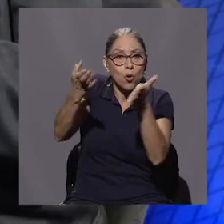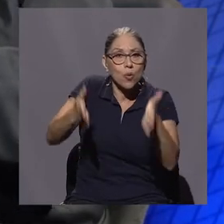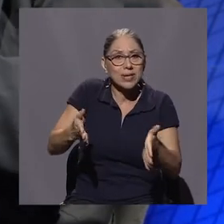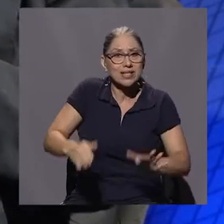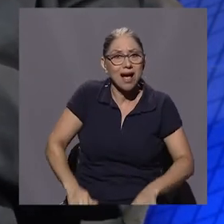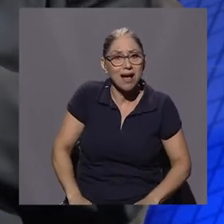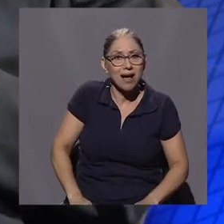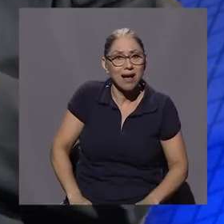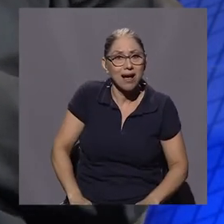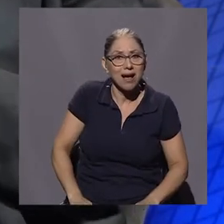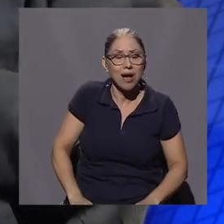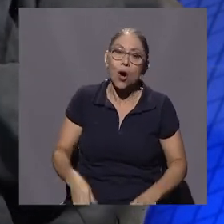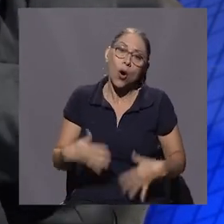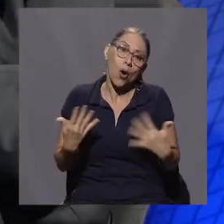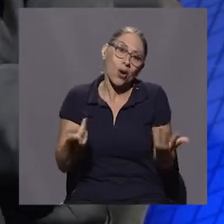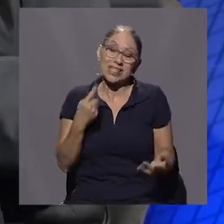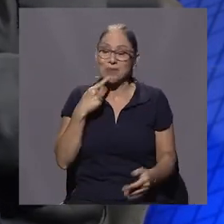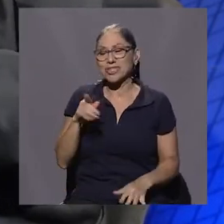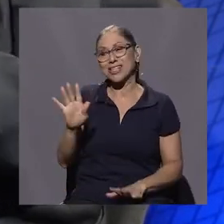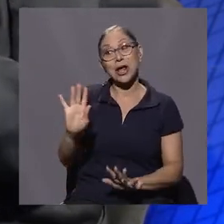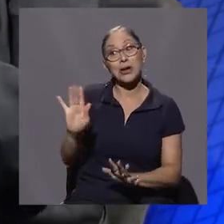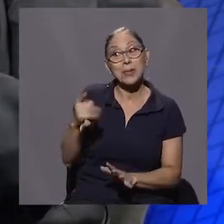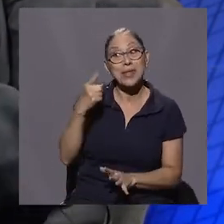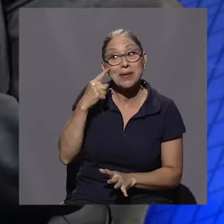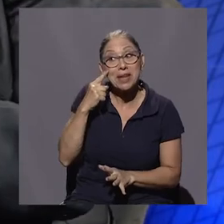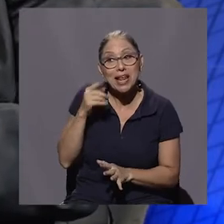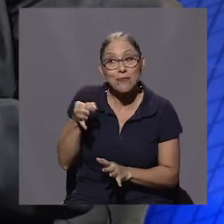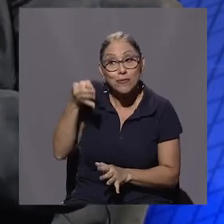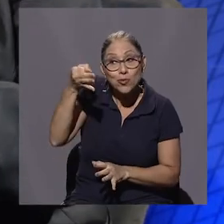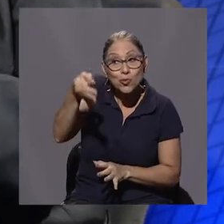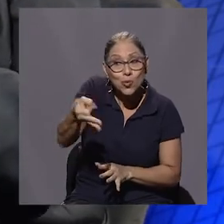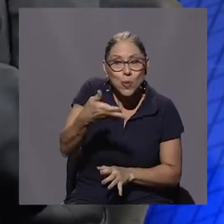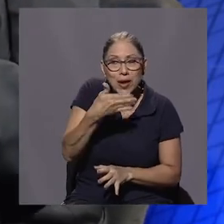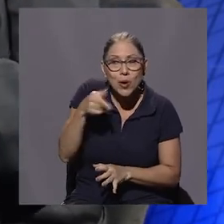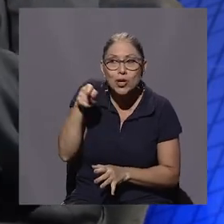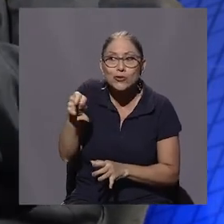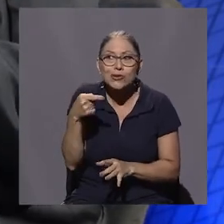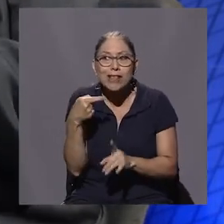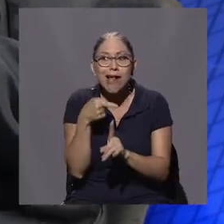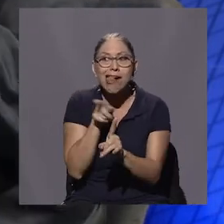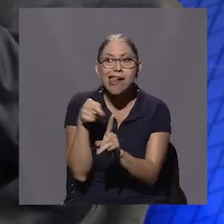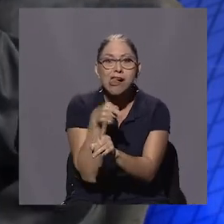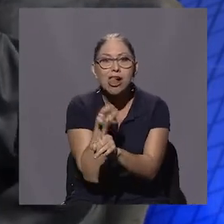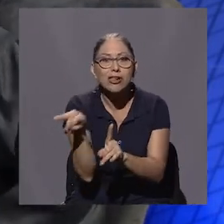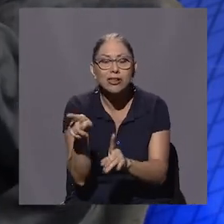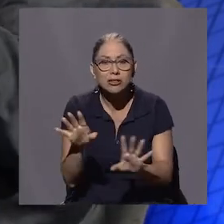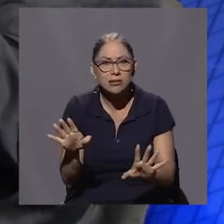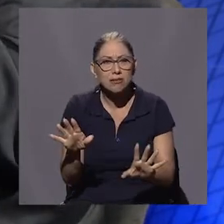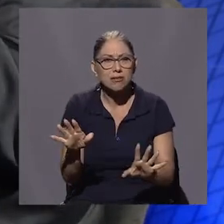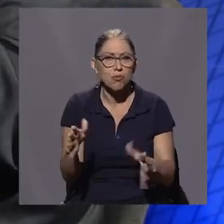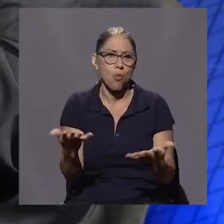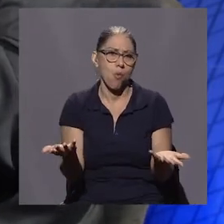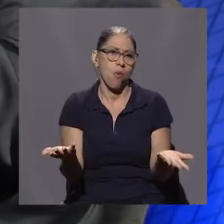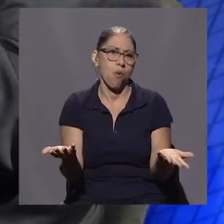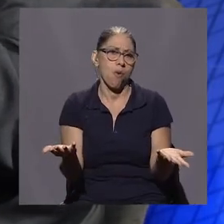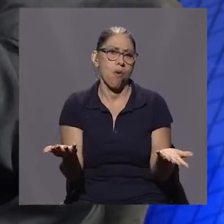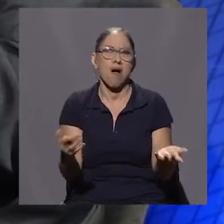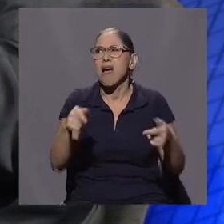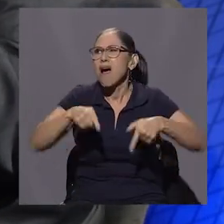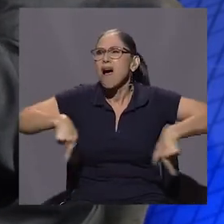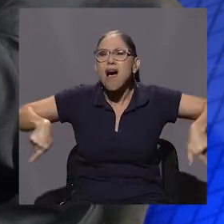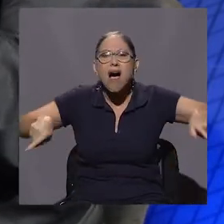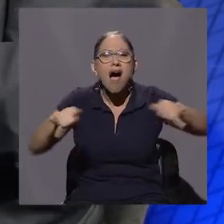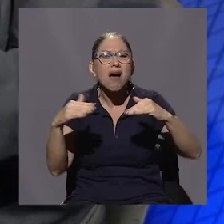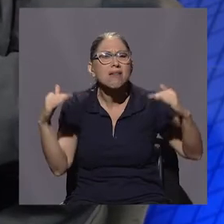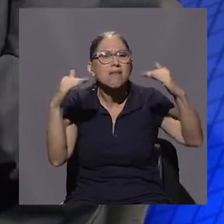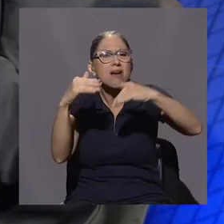¿O le estaremos diciendo no, mire, es que el futuro es que usted se haga sin vergüenza? ¿No? Es decir, esa mediocracia nacional